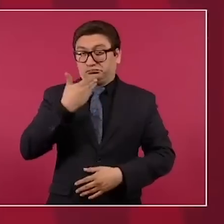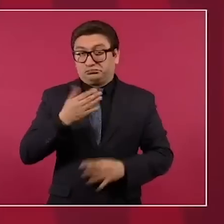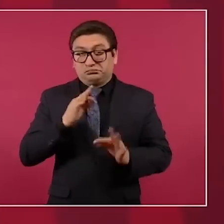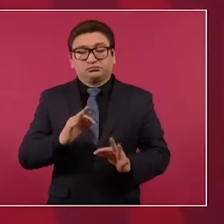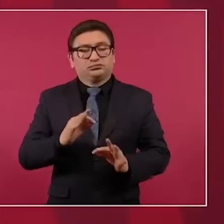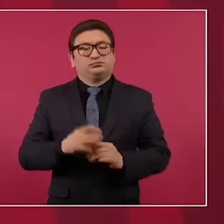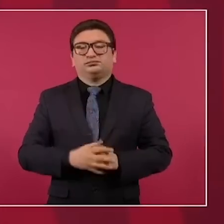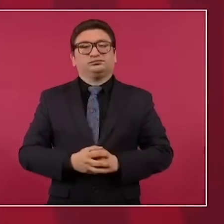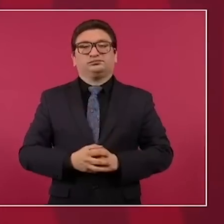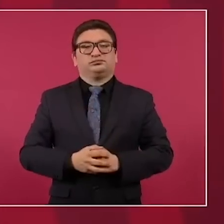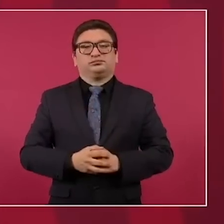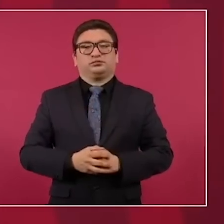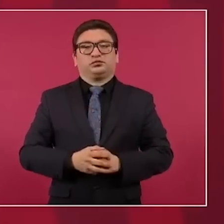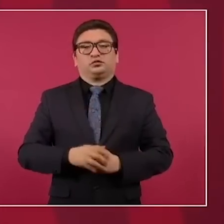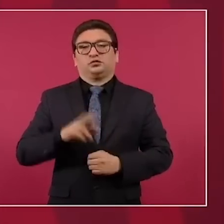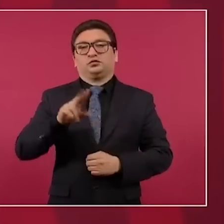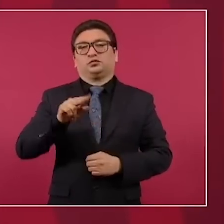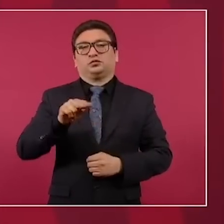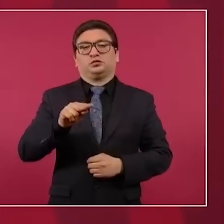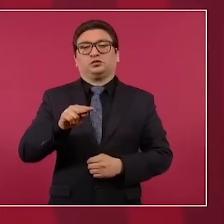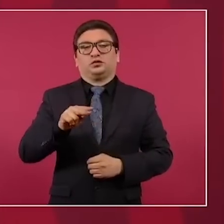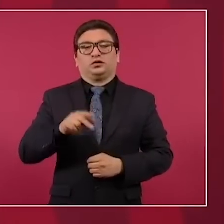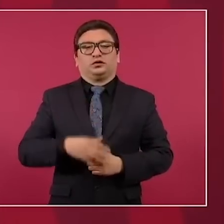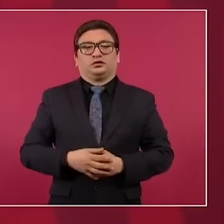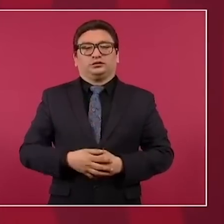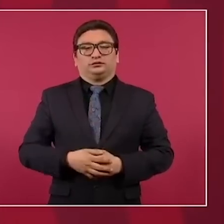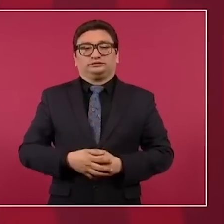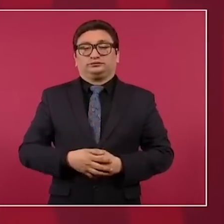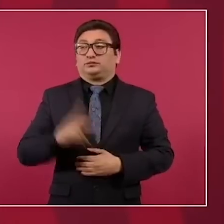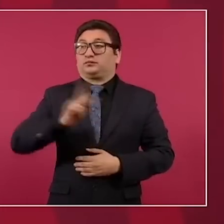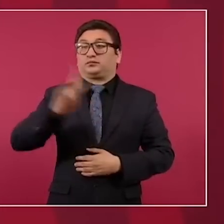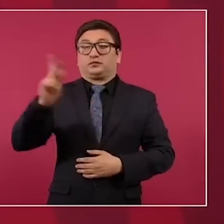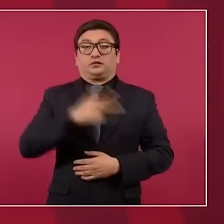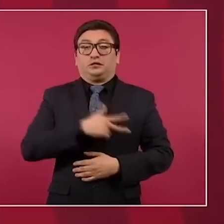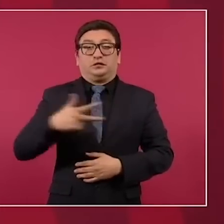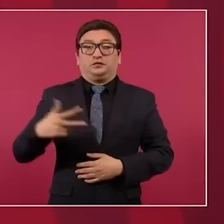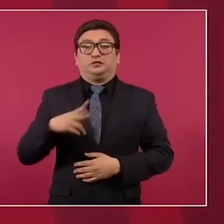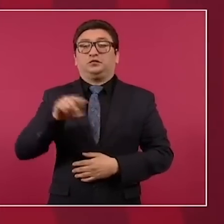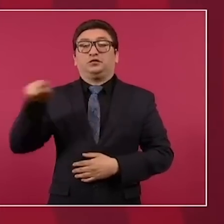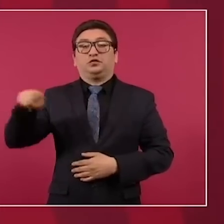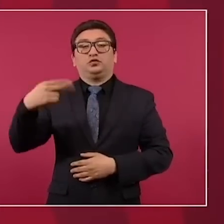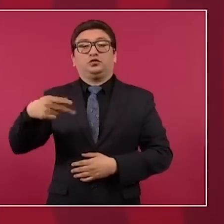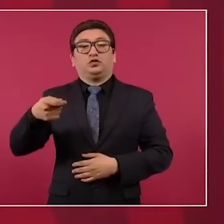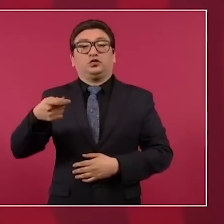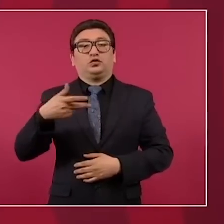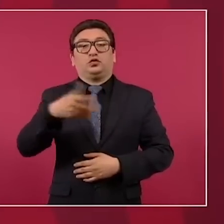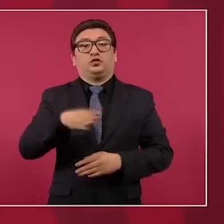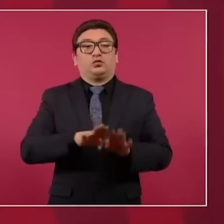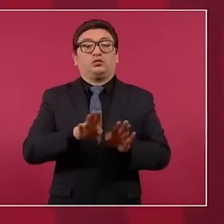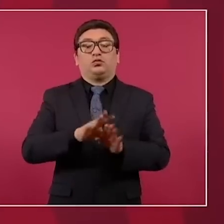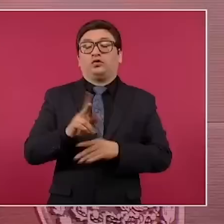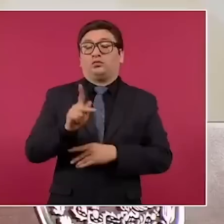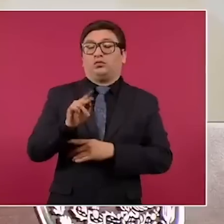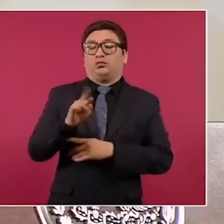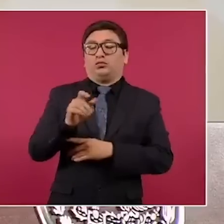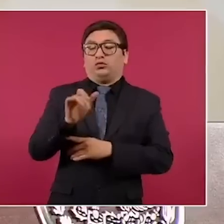Dinamarca, eso es populismo,